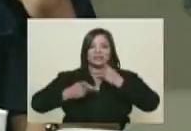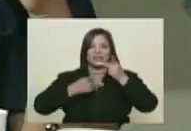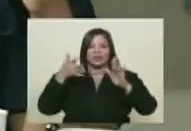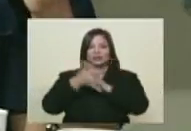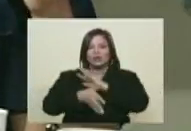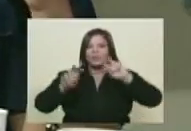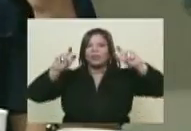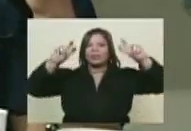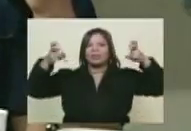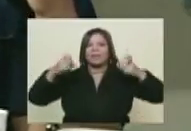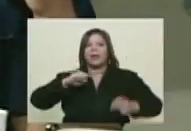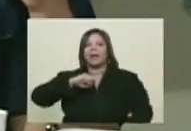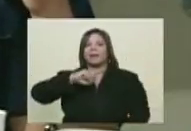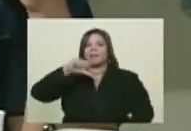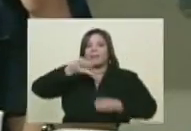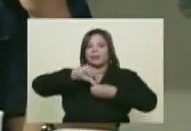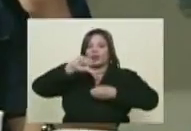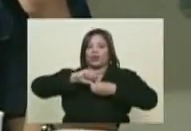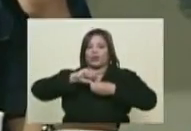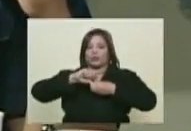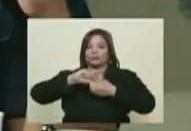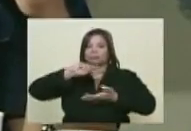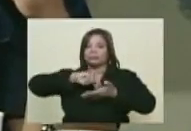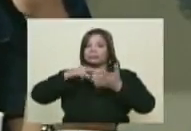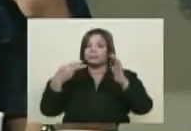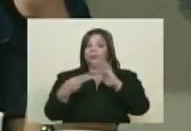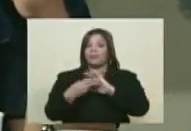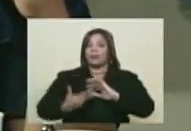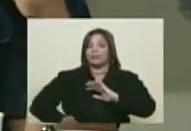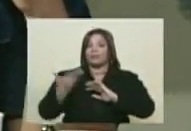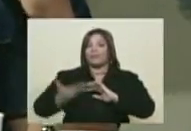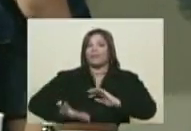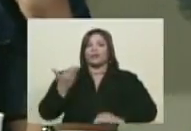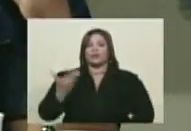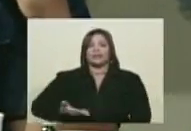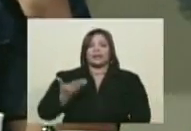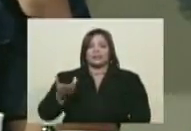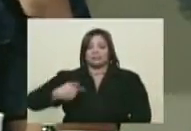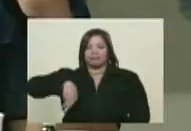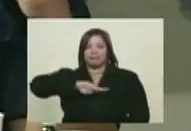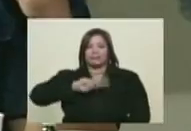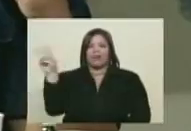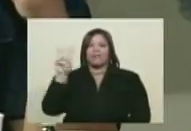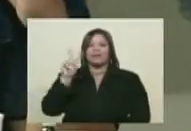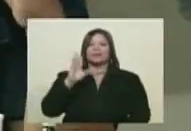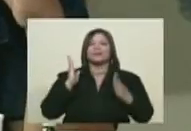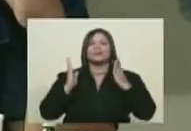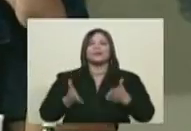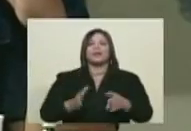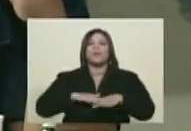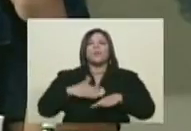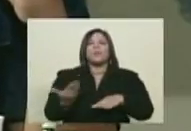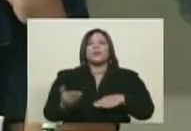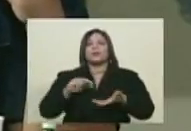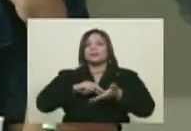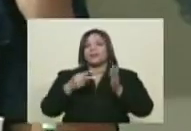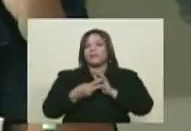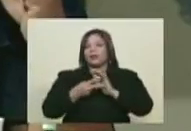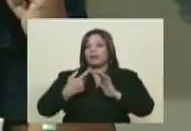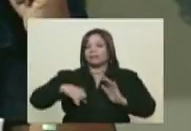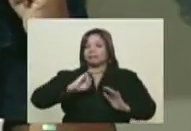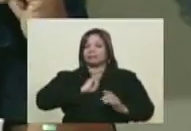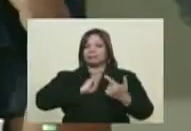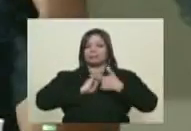petróleo. Esto viene a ser bien significante, bien importante para nosotros los venezolanos, porque es parte de nuestra